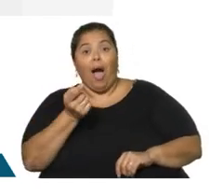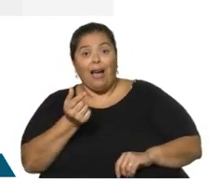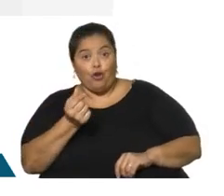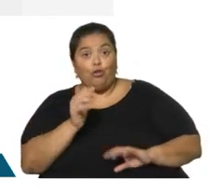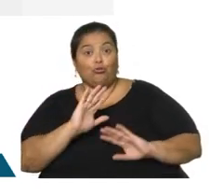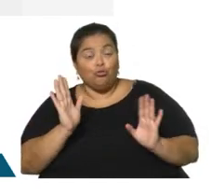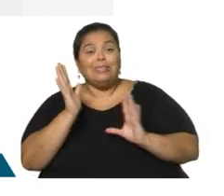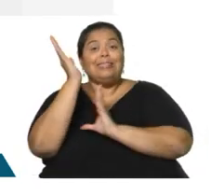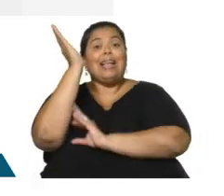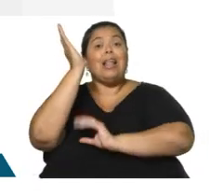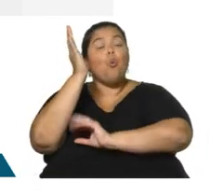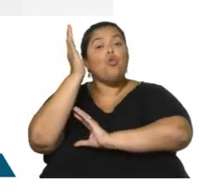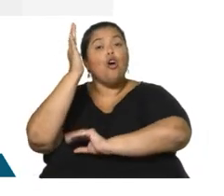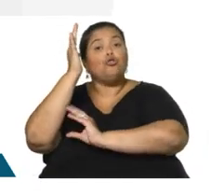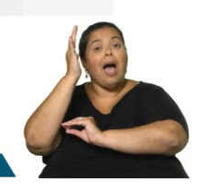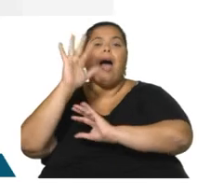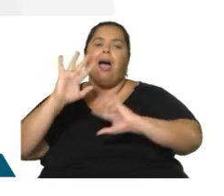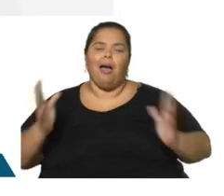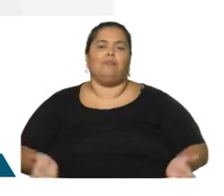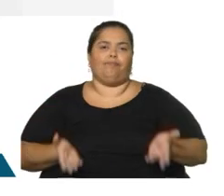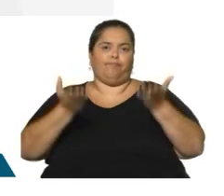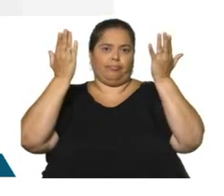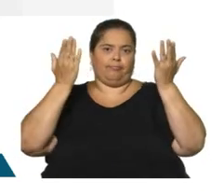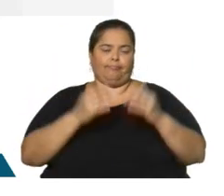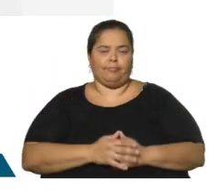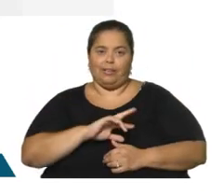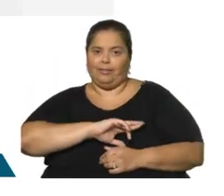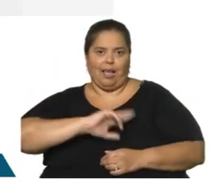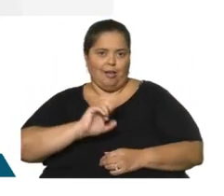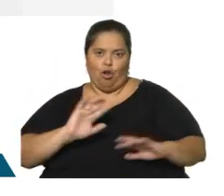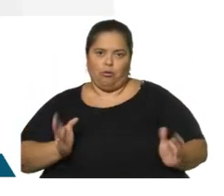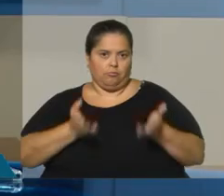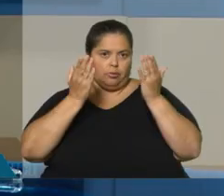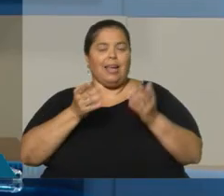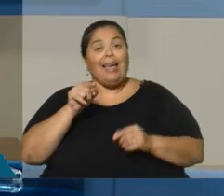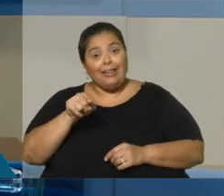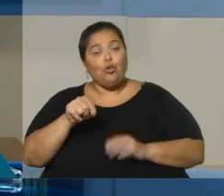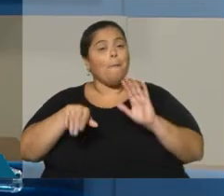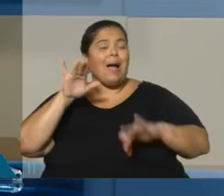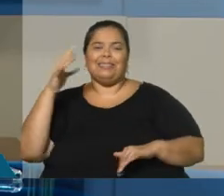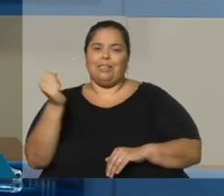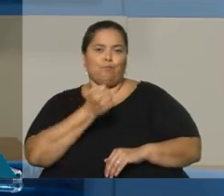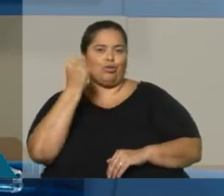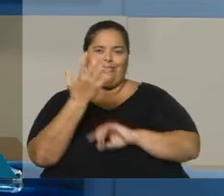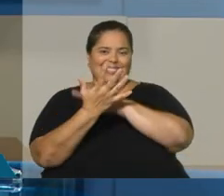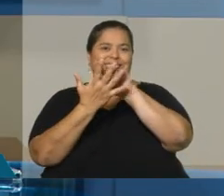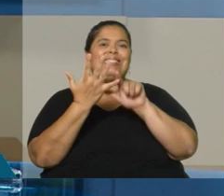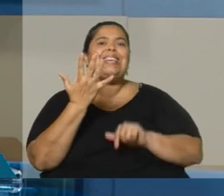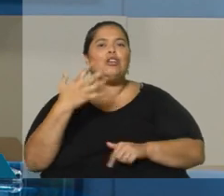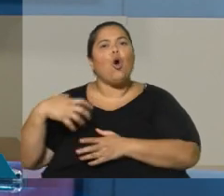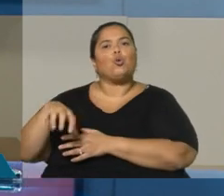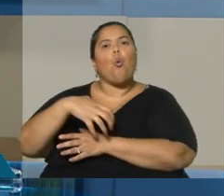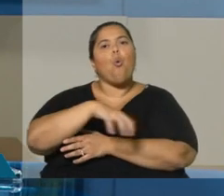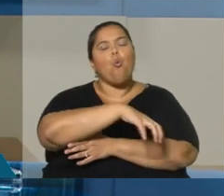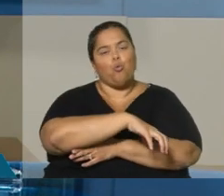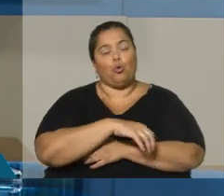para la celulosa que viene repuntando a niveles récord. Estos son los rubros de mayor peso. Entre los cinco representan seis de